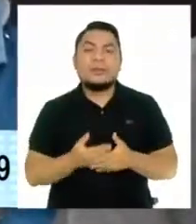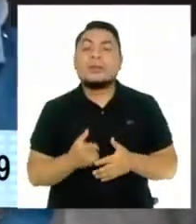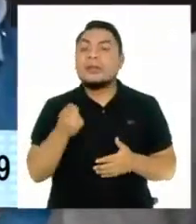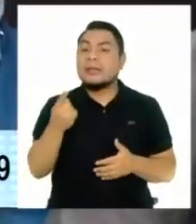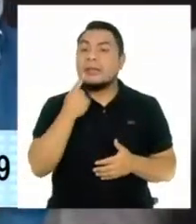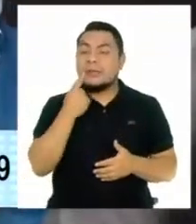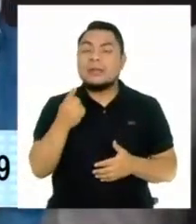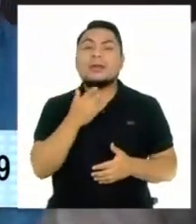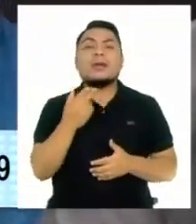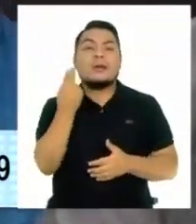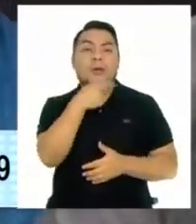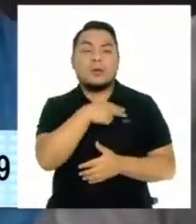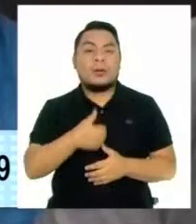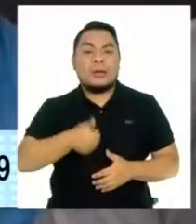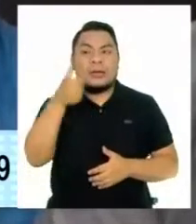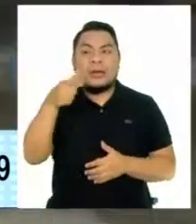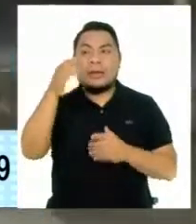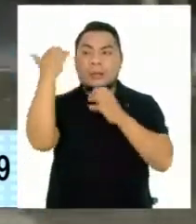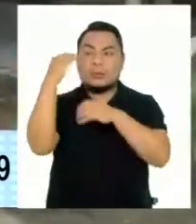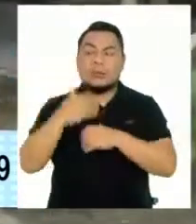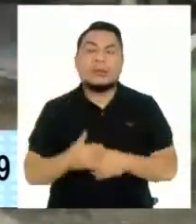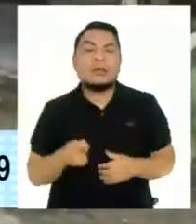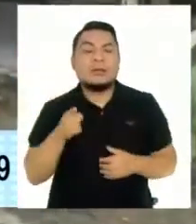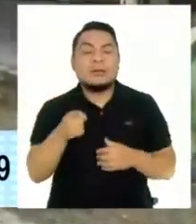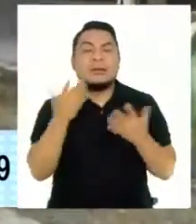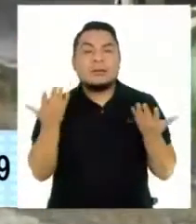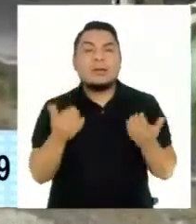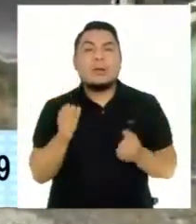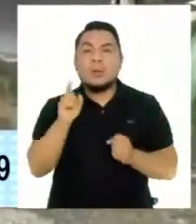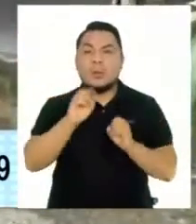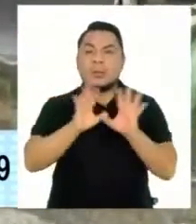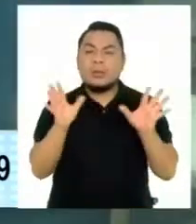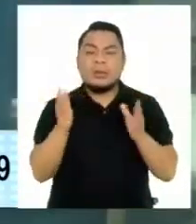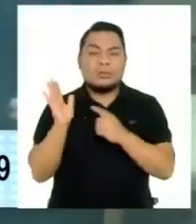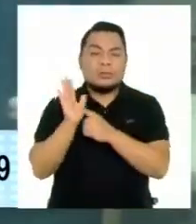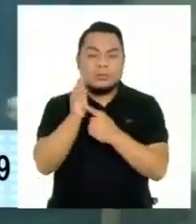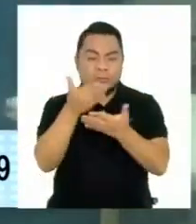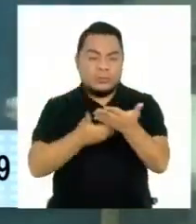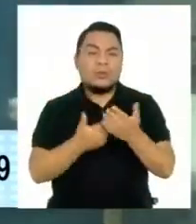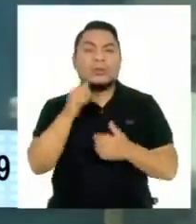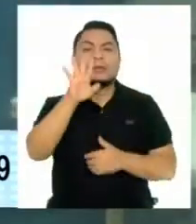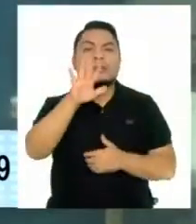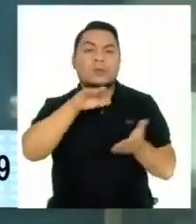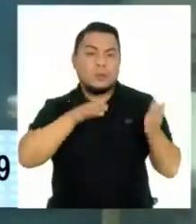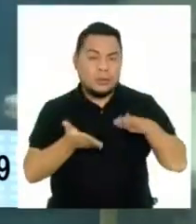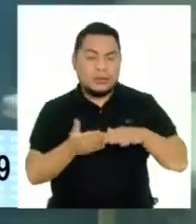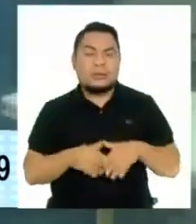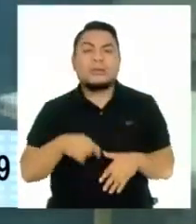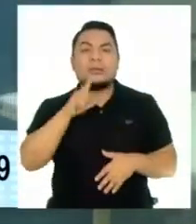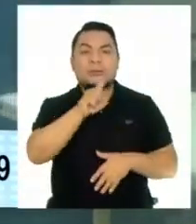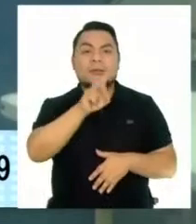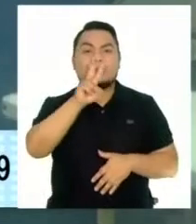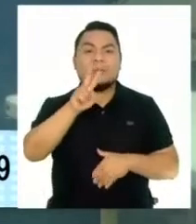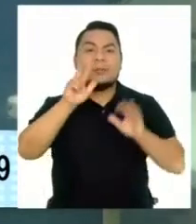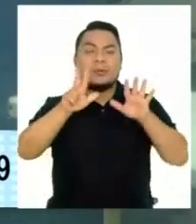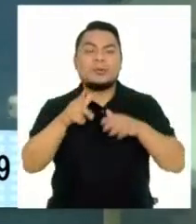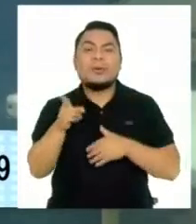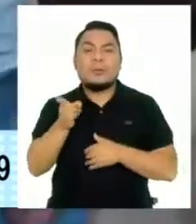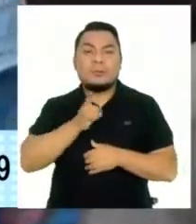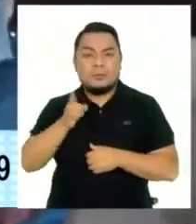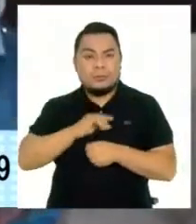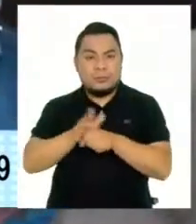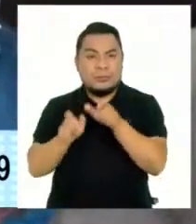Según la Dirección Regional de Salud de Piura, al día se reporta en promedio 5 muertes y 128 nuevos